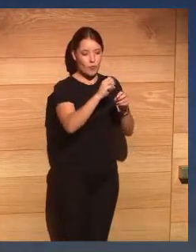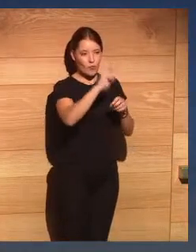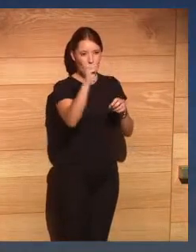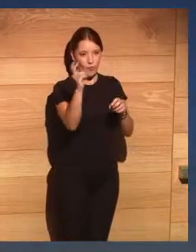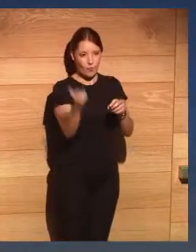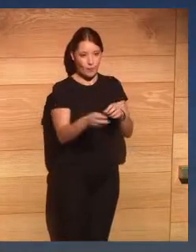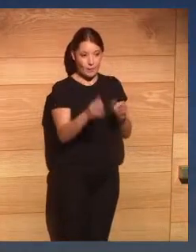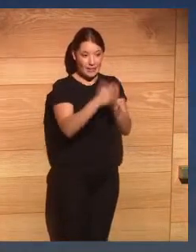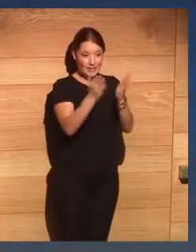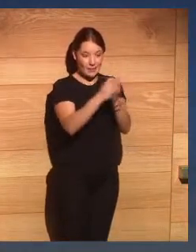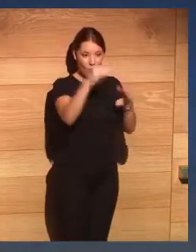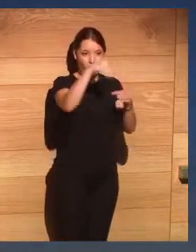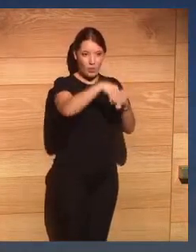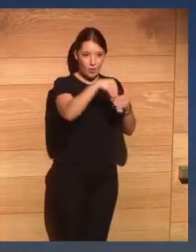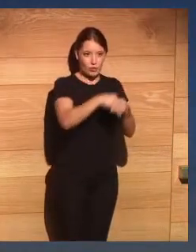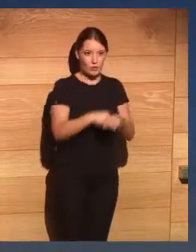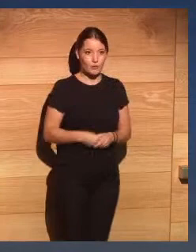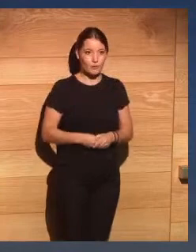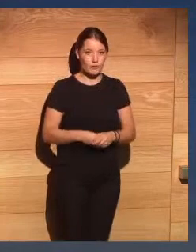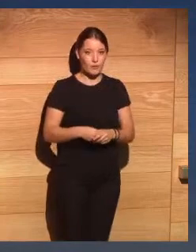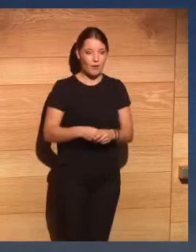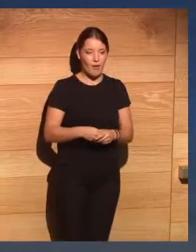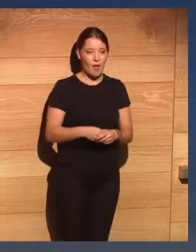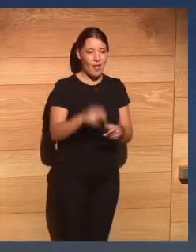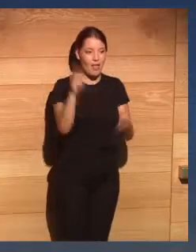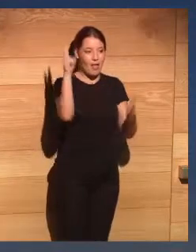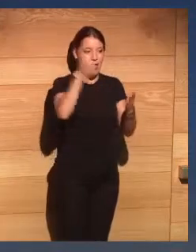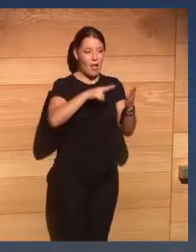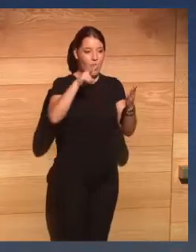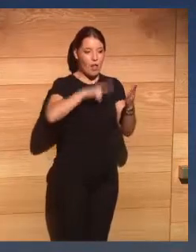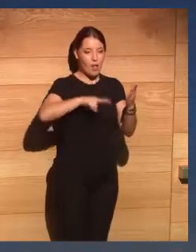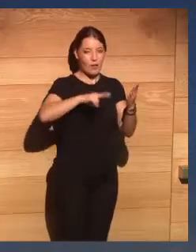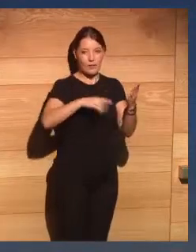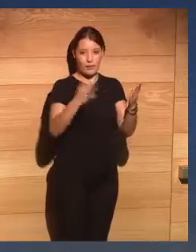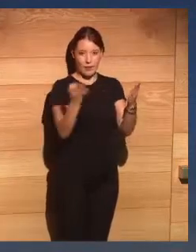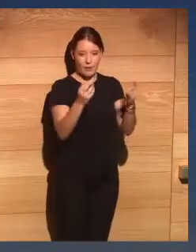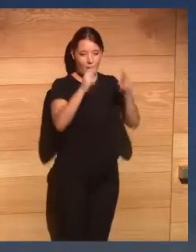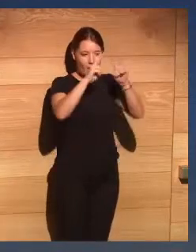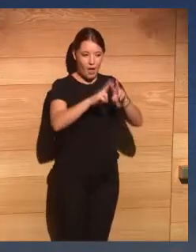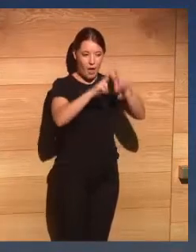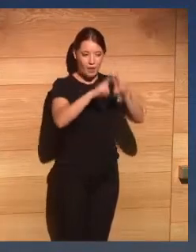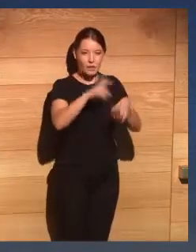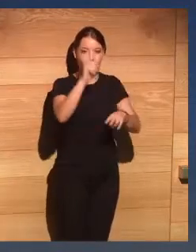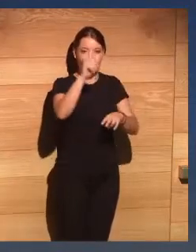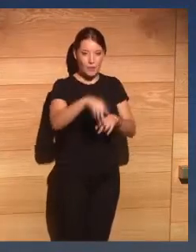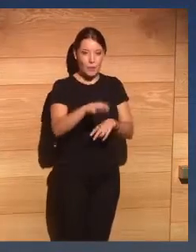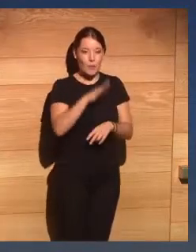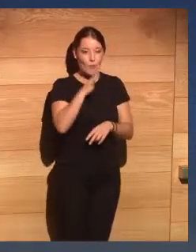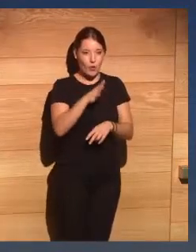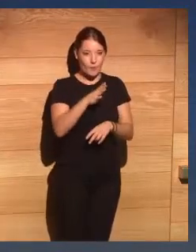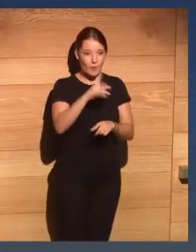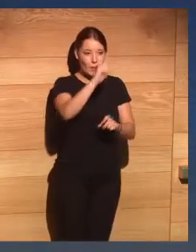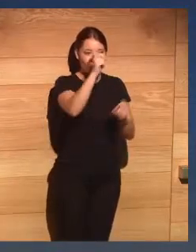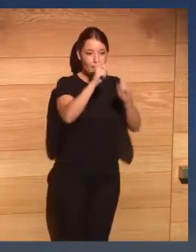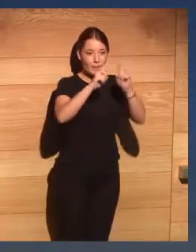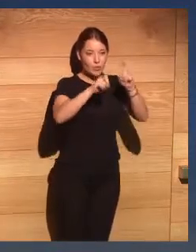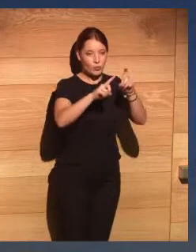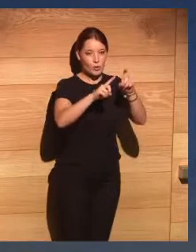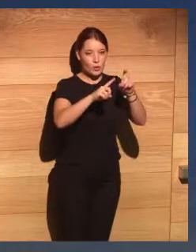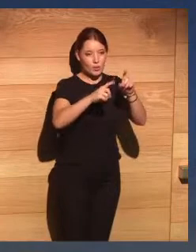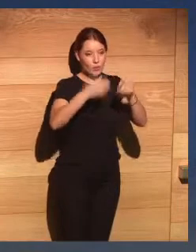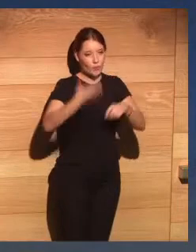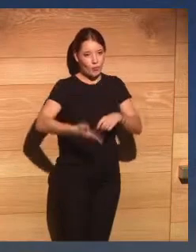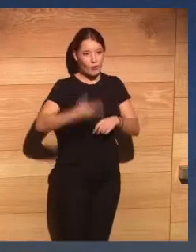les sugiero que se acerquen a su lectura que lo analicen porque hay muchas preguntas ninguna